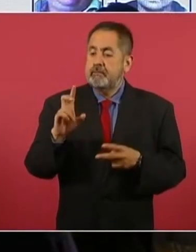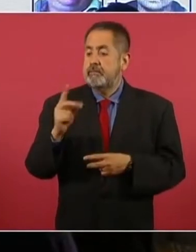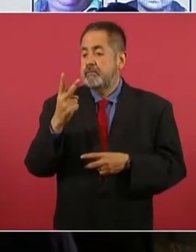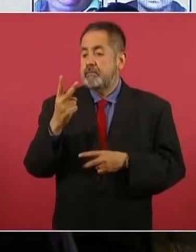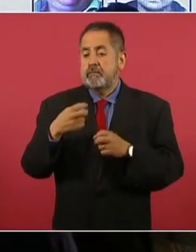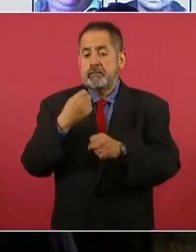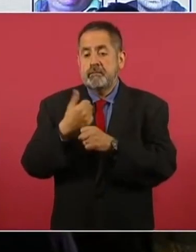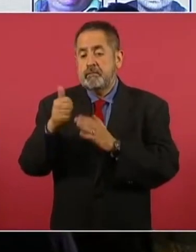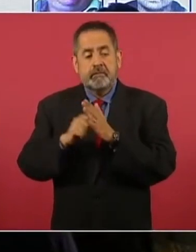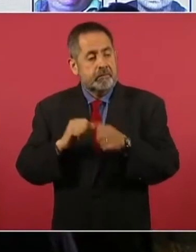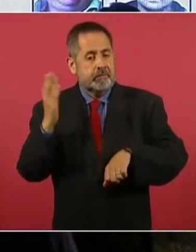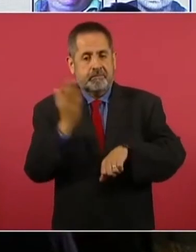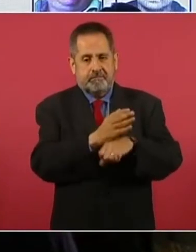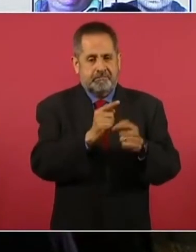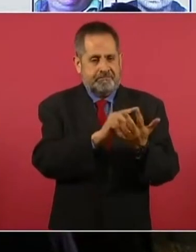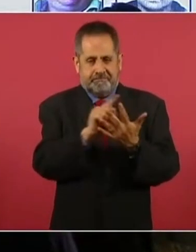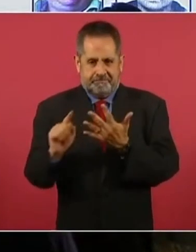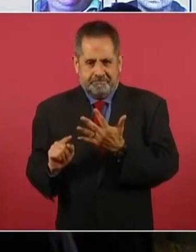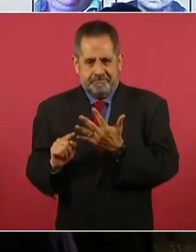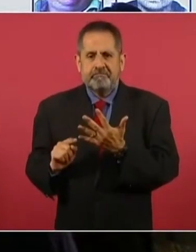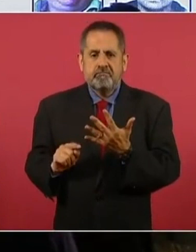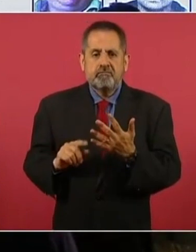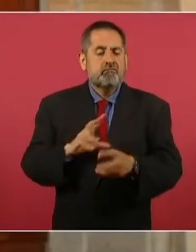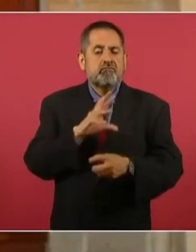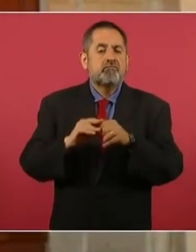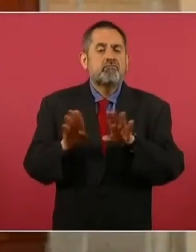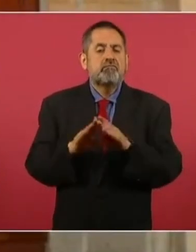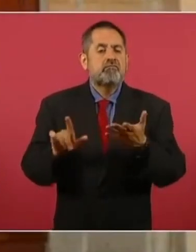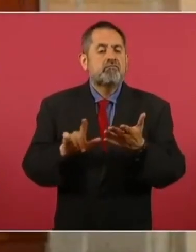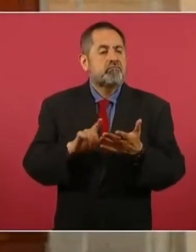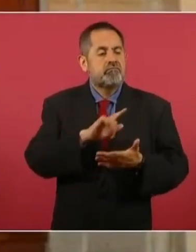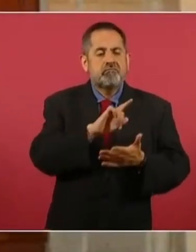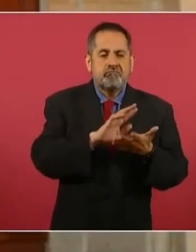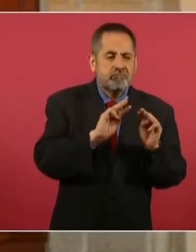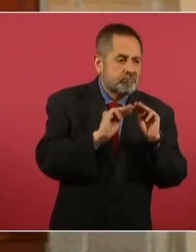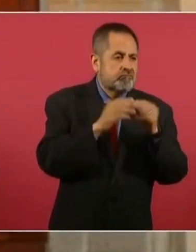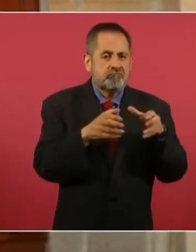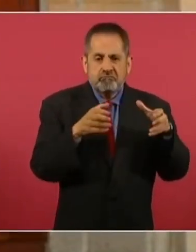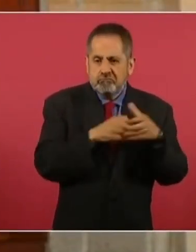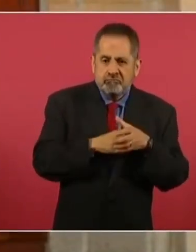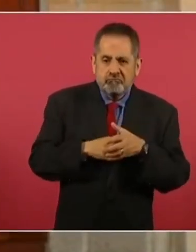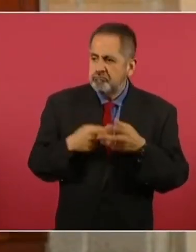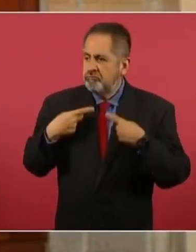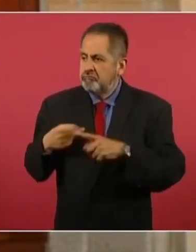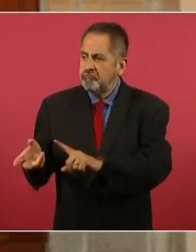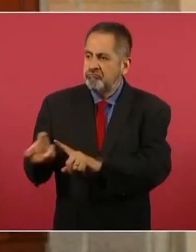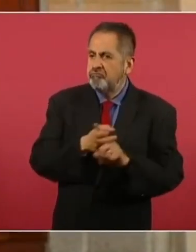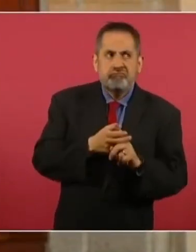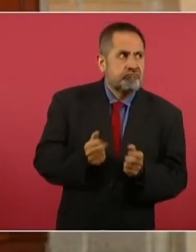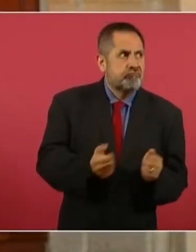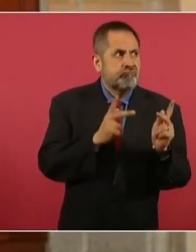seis meses para los demás, esto fue por los delitos de delincuencia organizada con fines de trata, así como